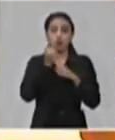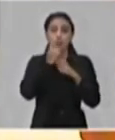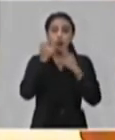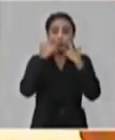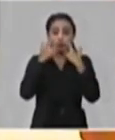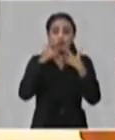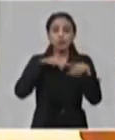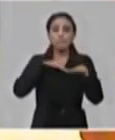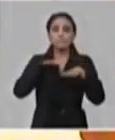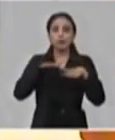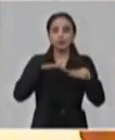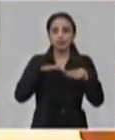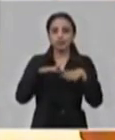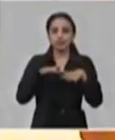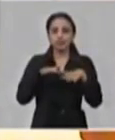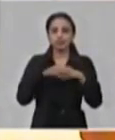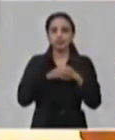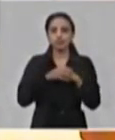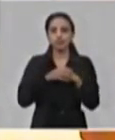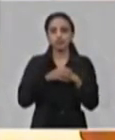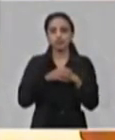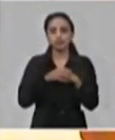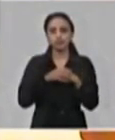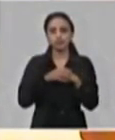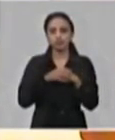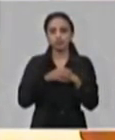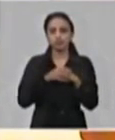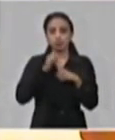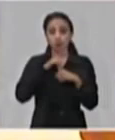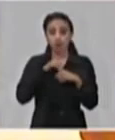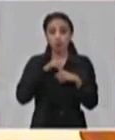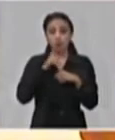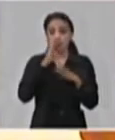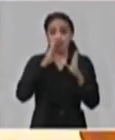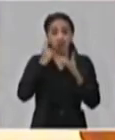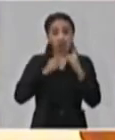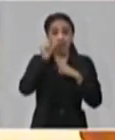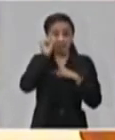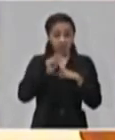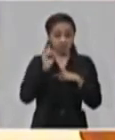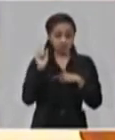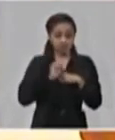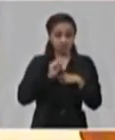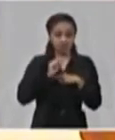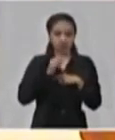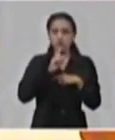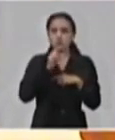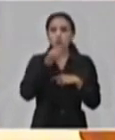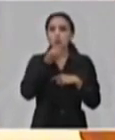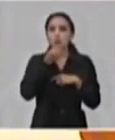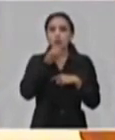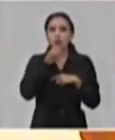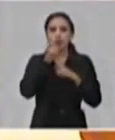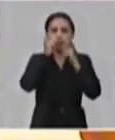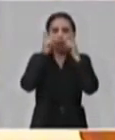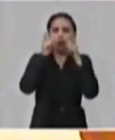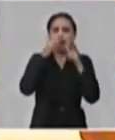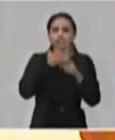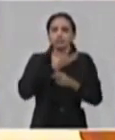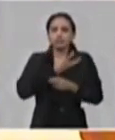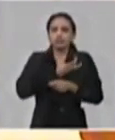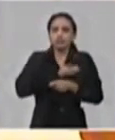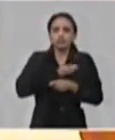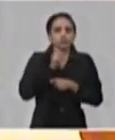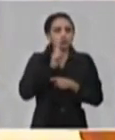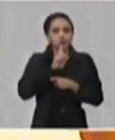en caso de que eso sucediera. Ahora, si sucede, como ya dije, no es motivo para desanimarse,